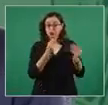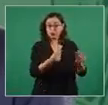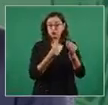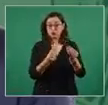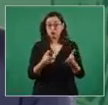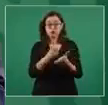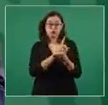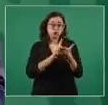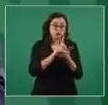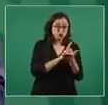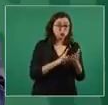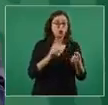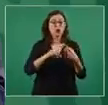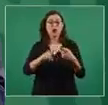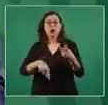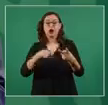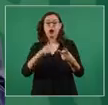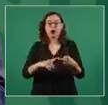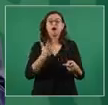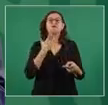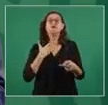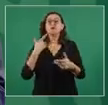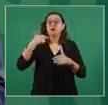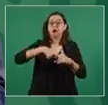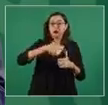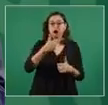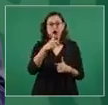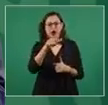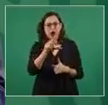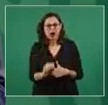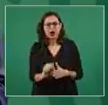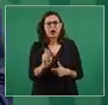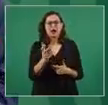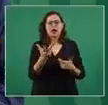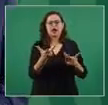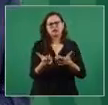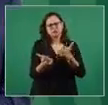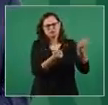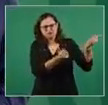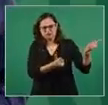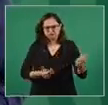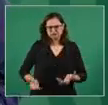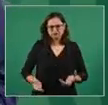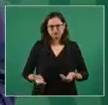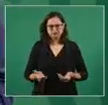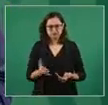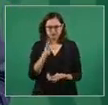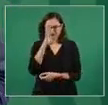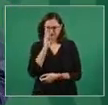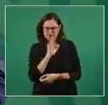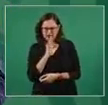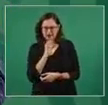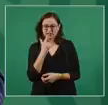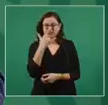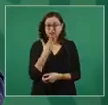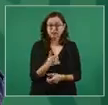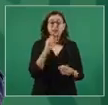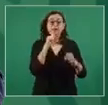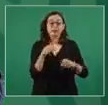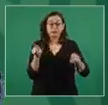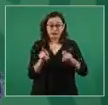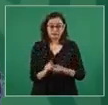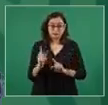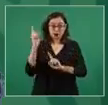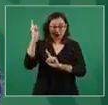combustibles y desde luego la entrada de armas,